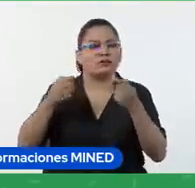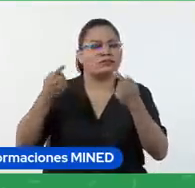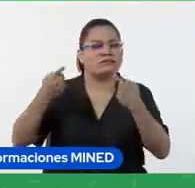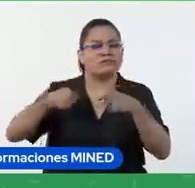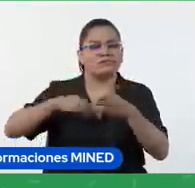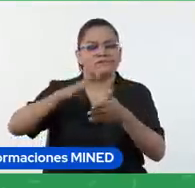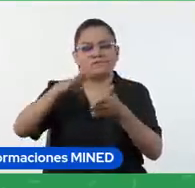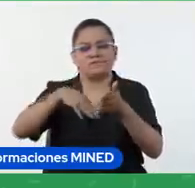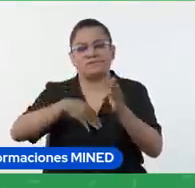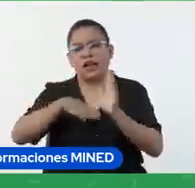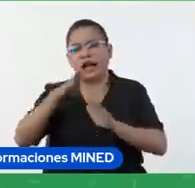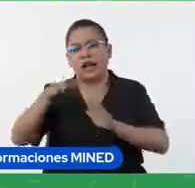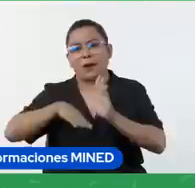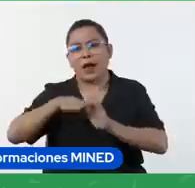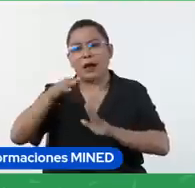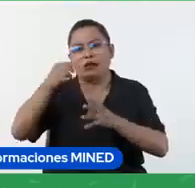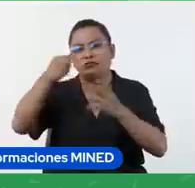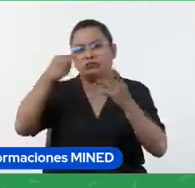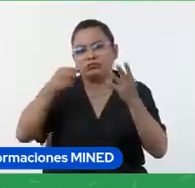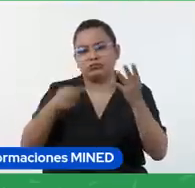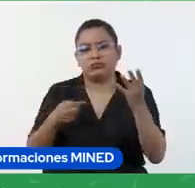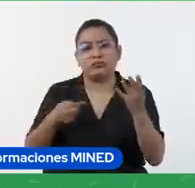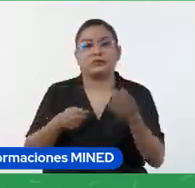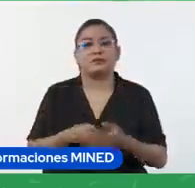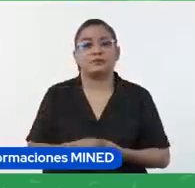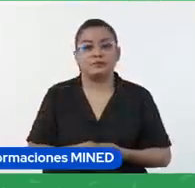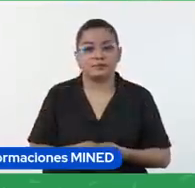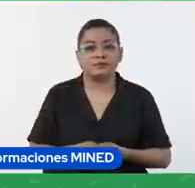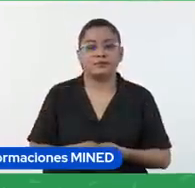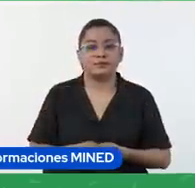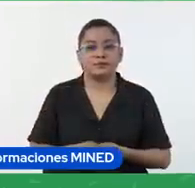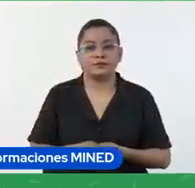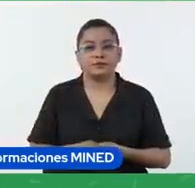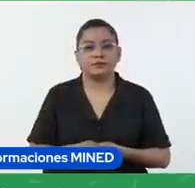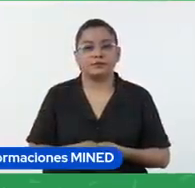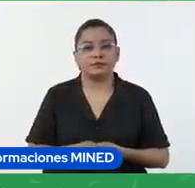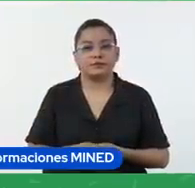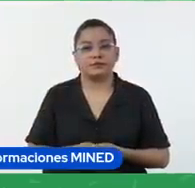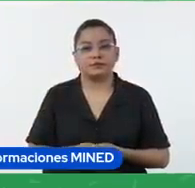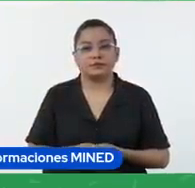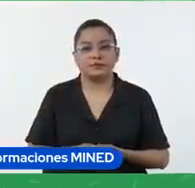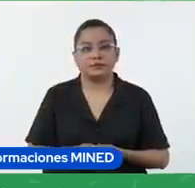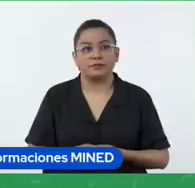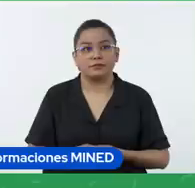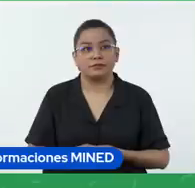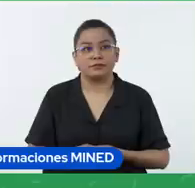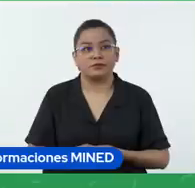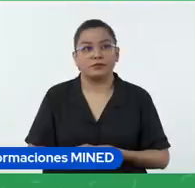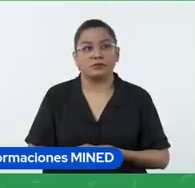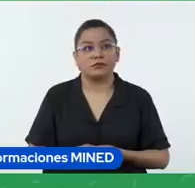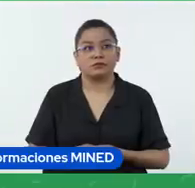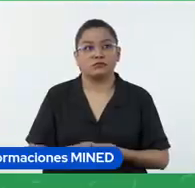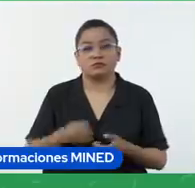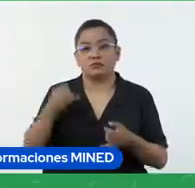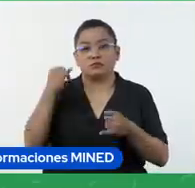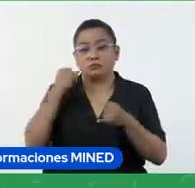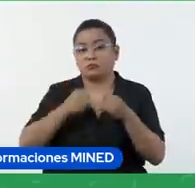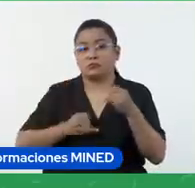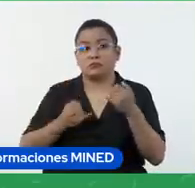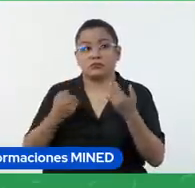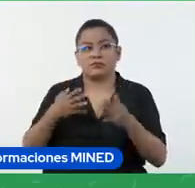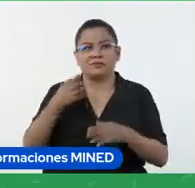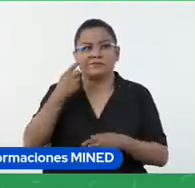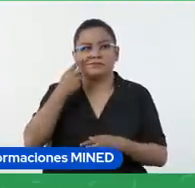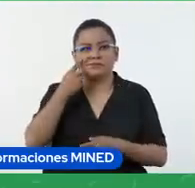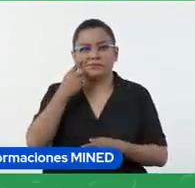añadiendo muchos más indicadores. Y ahí voy a cerrar. Veo que esta